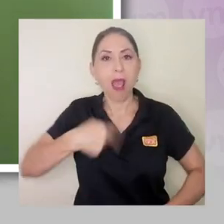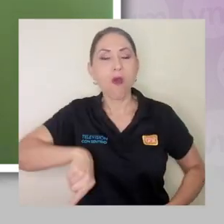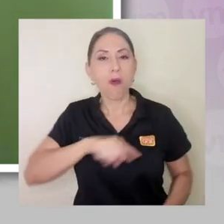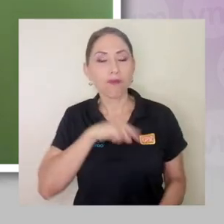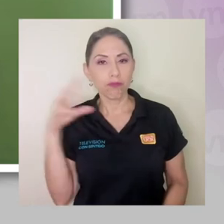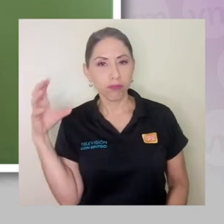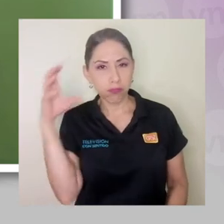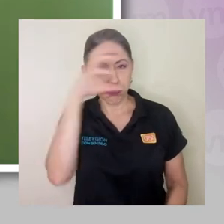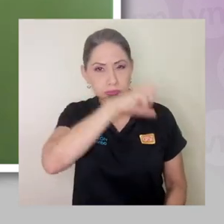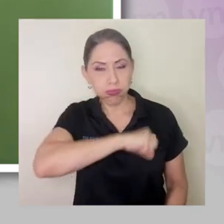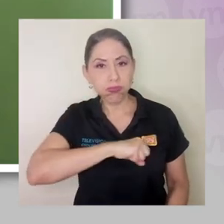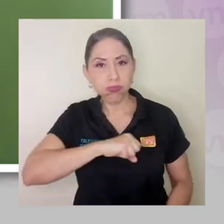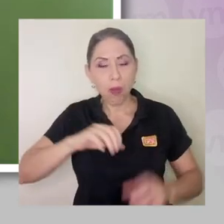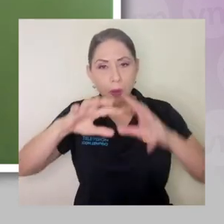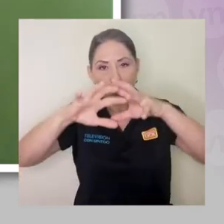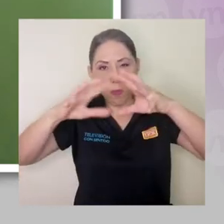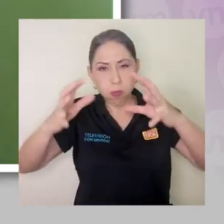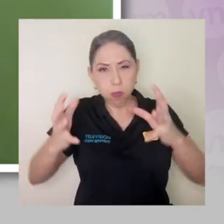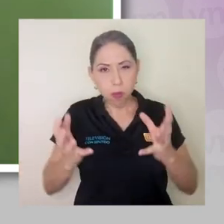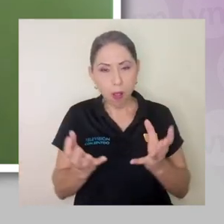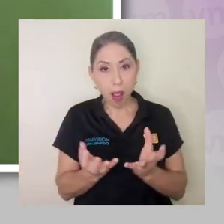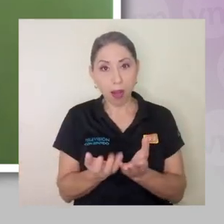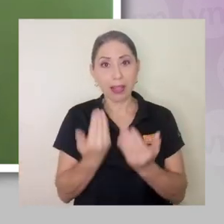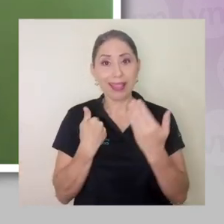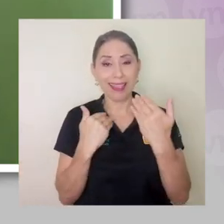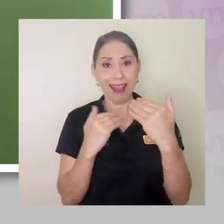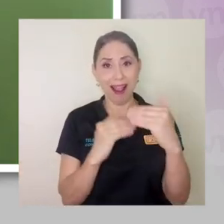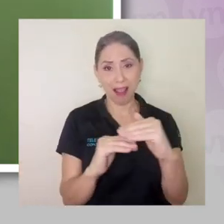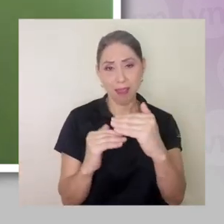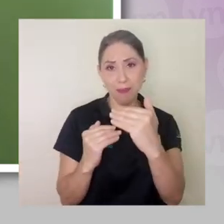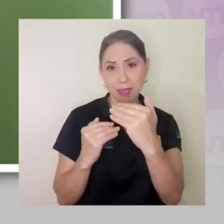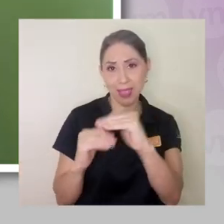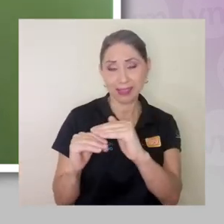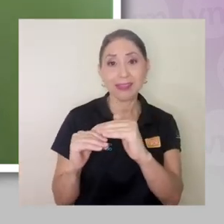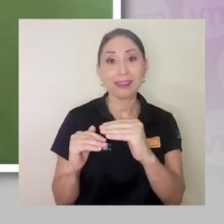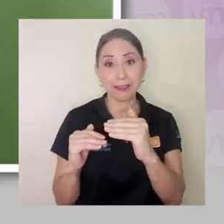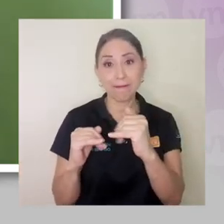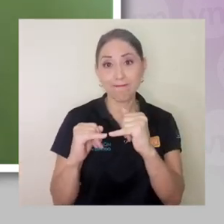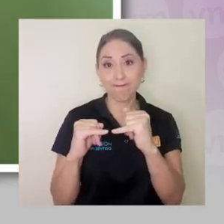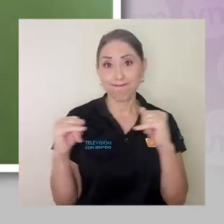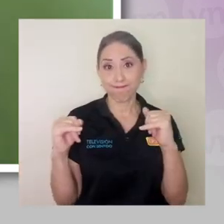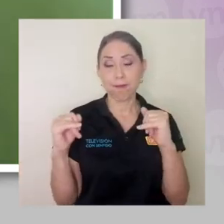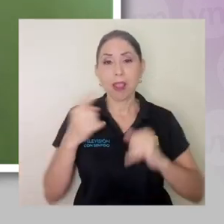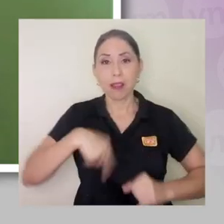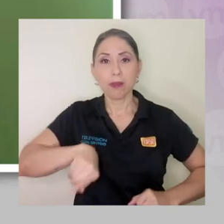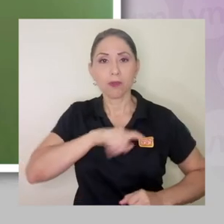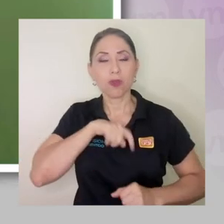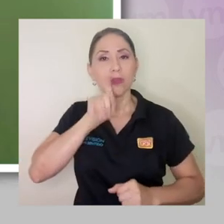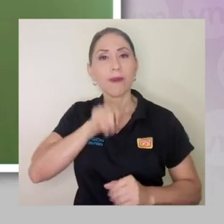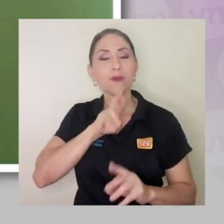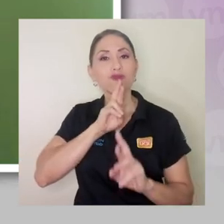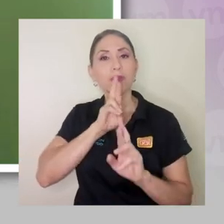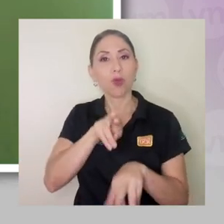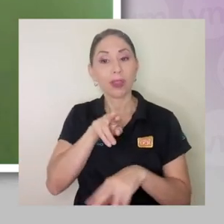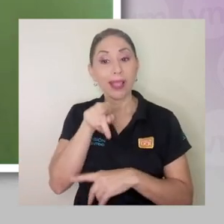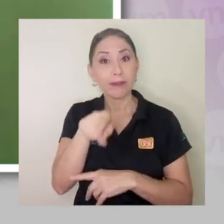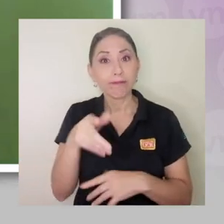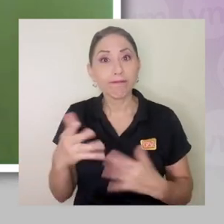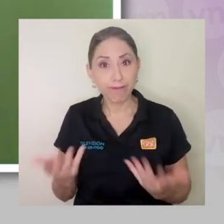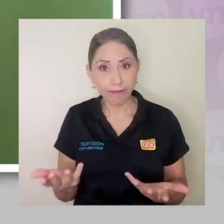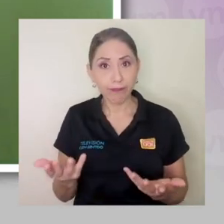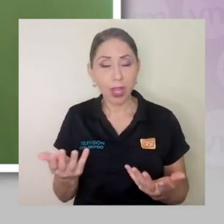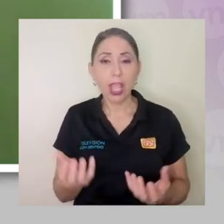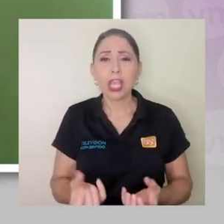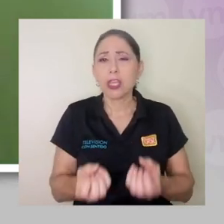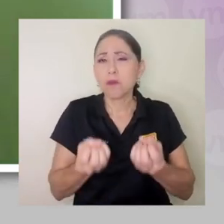dado cuenta que el planeta tiene límites y que debemos de responder a